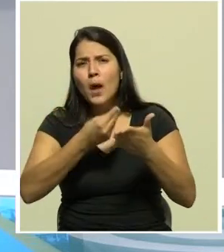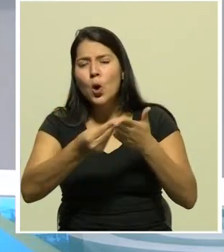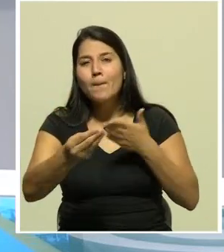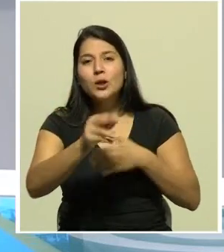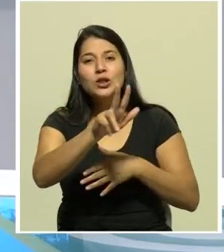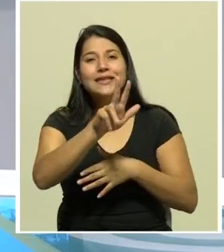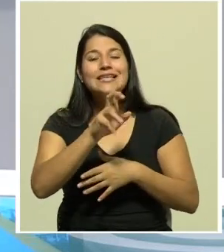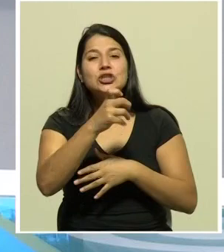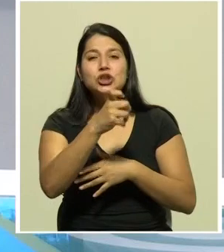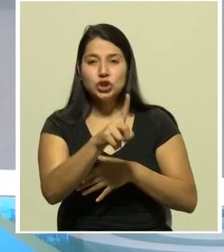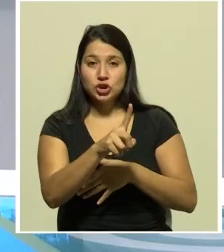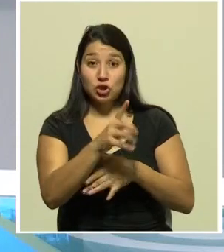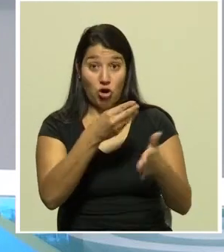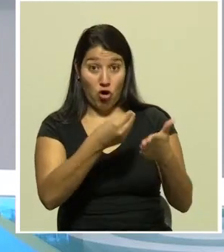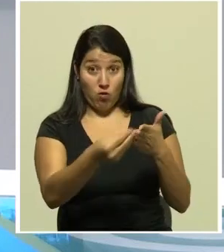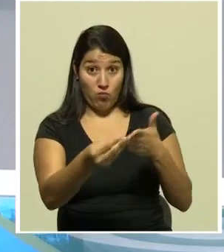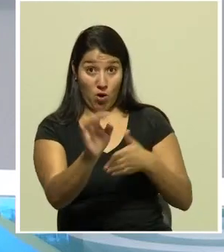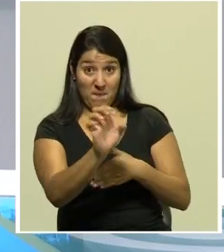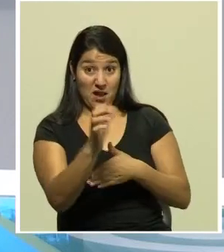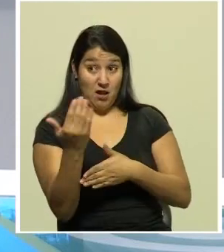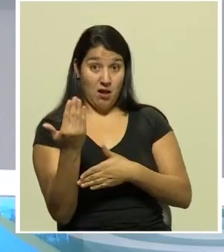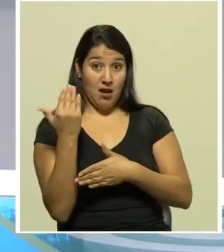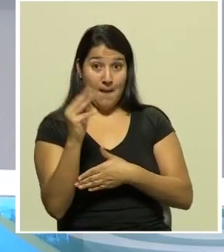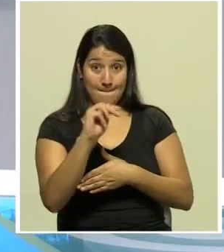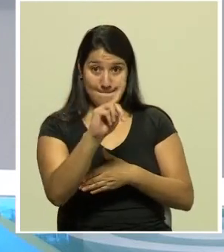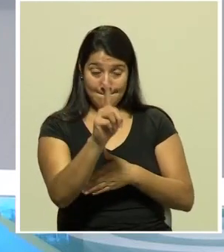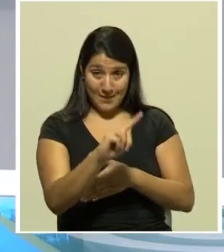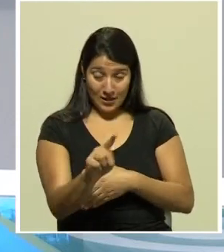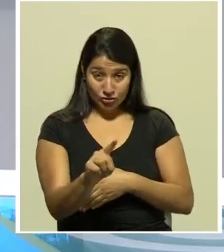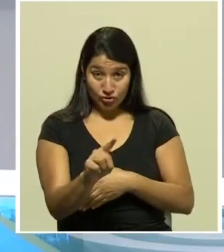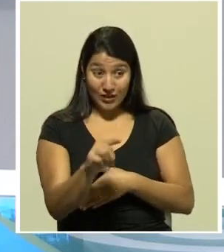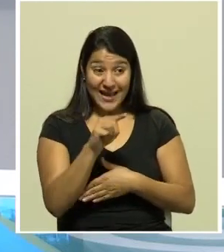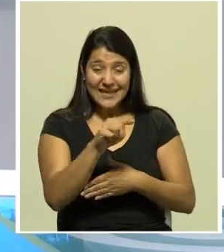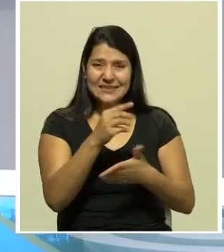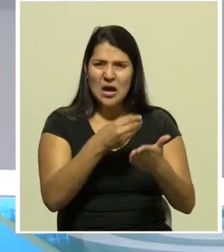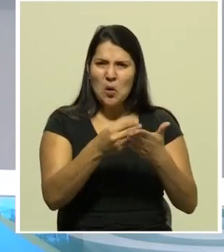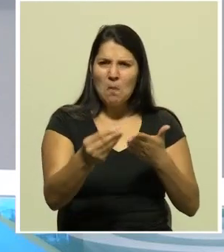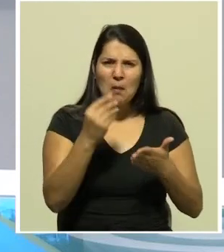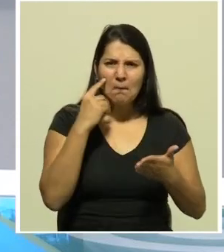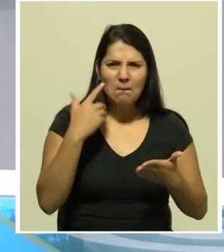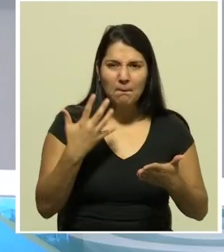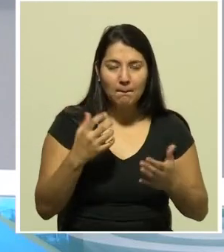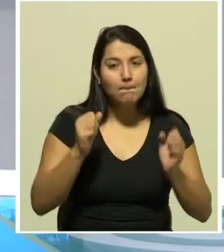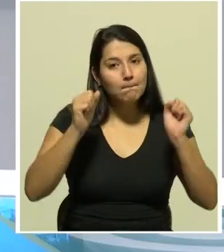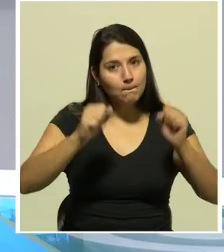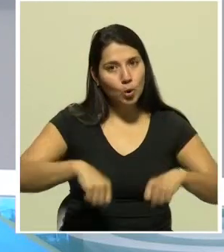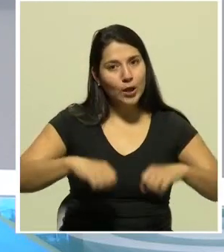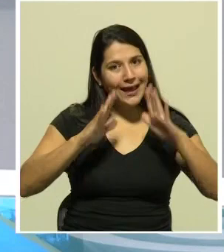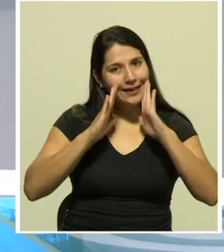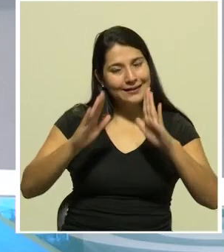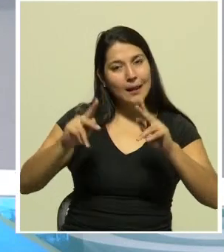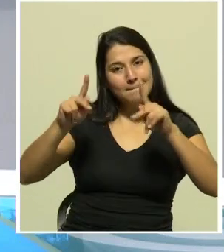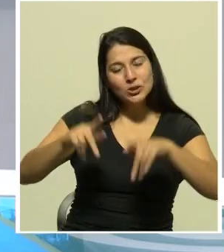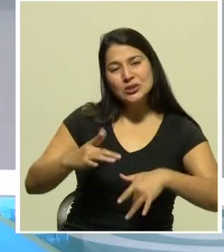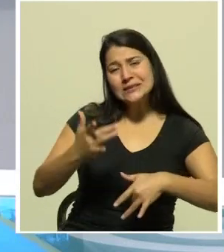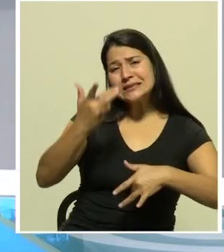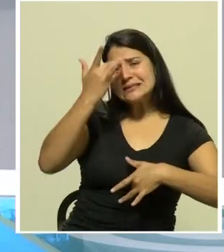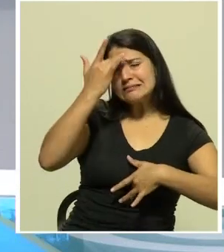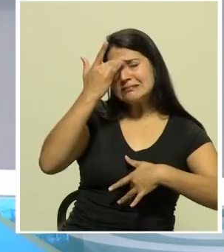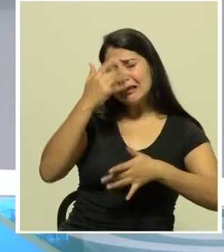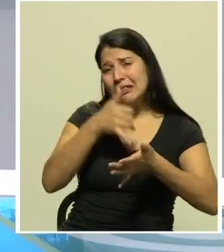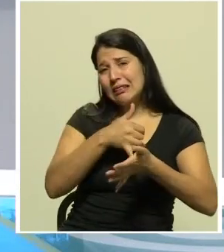emergencia en marzo pasado la compra se hizo para atender los pacientes graves